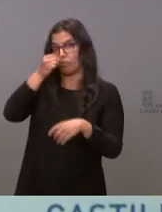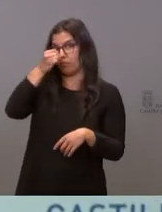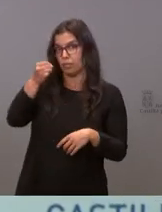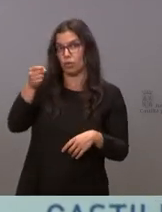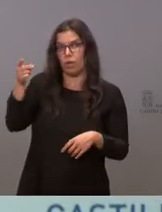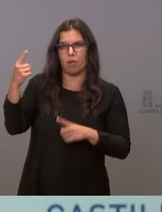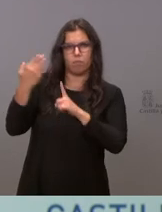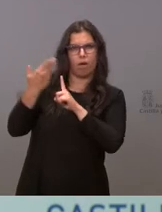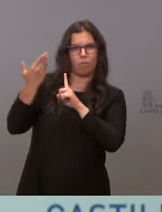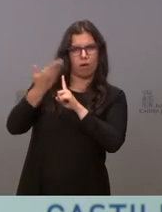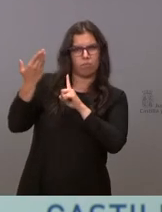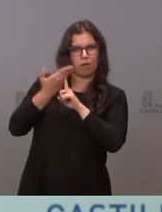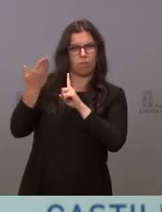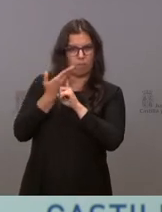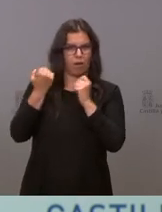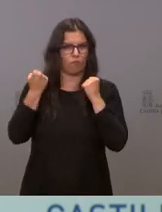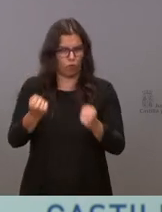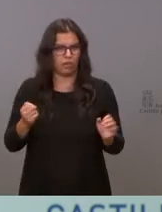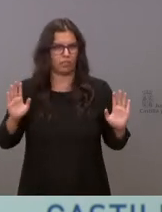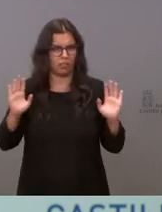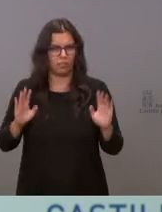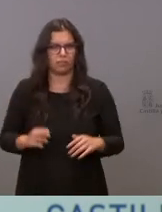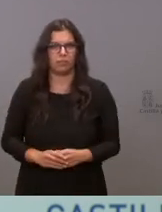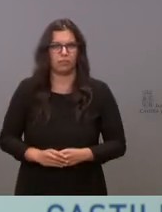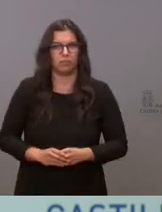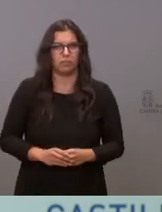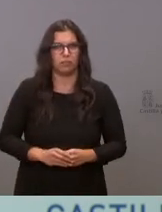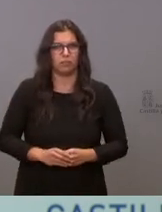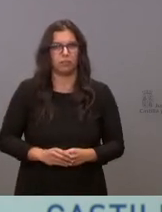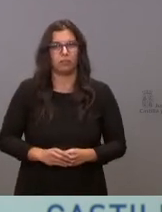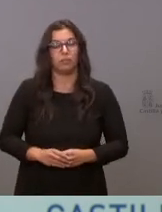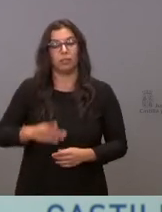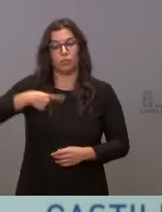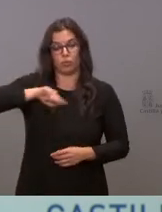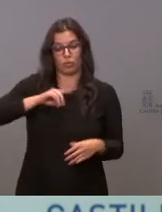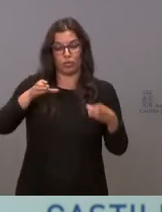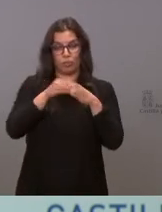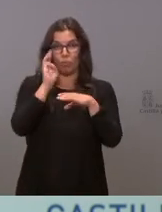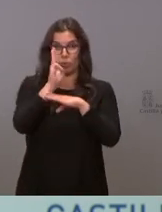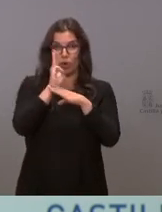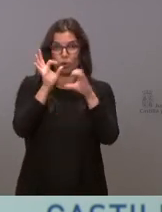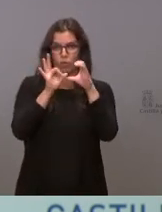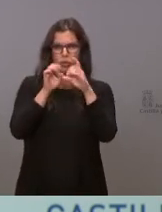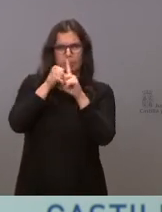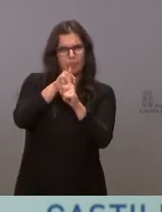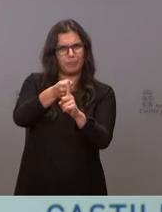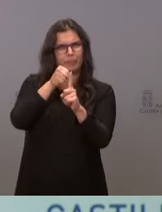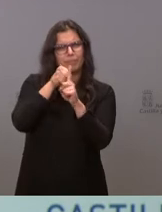sido capaz. Se ha sometido a nuestros procuradores a toda la atención posible.